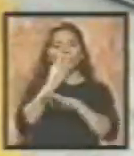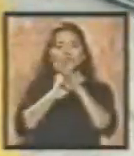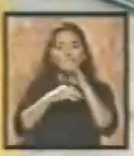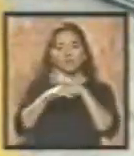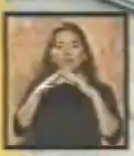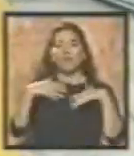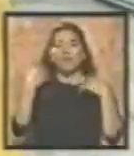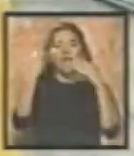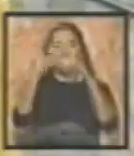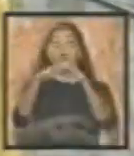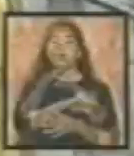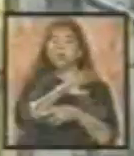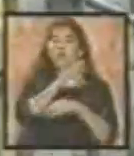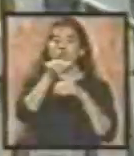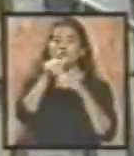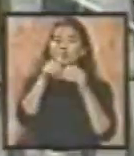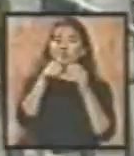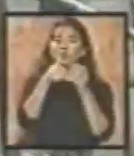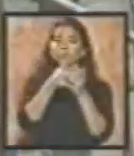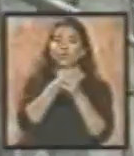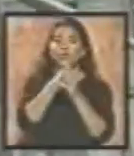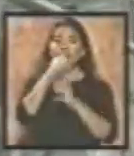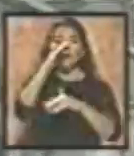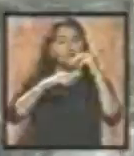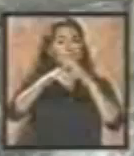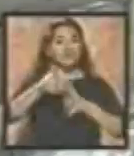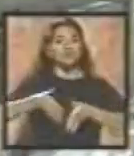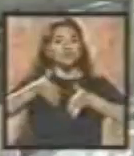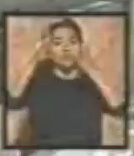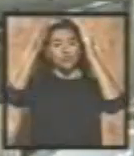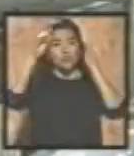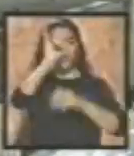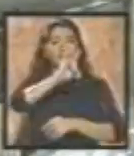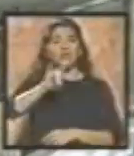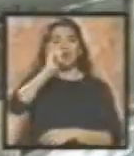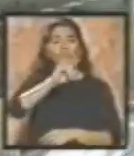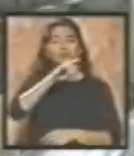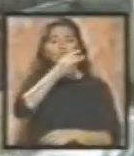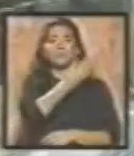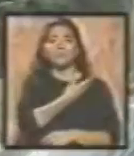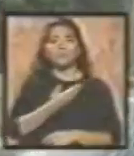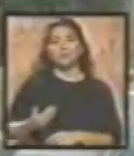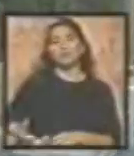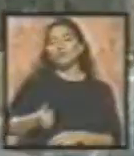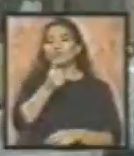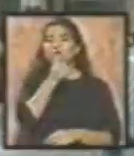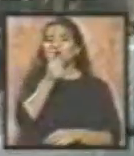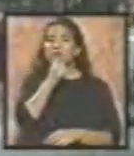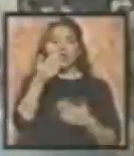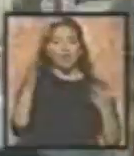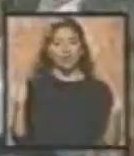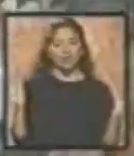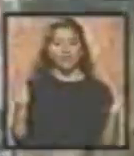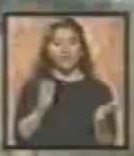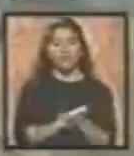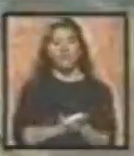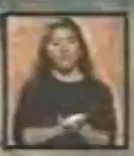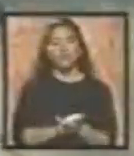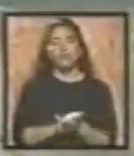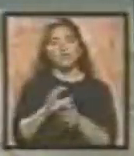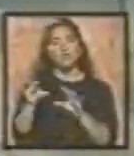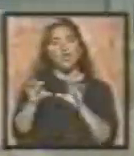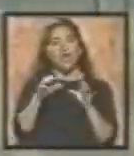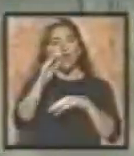puedan acceder a estos servicios. Toda infraestructura de uso comunitario, público-privado de uso público, que se haya